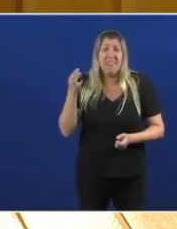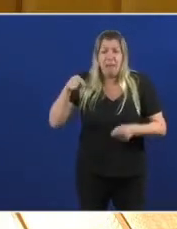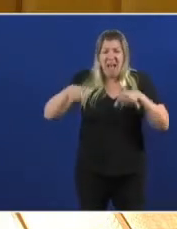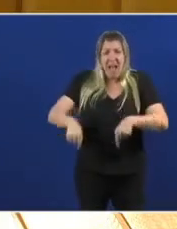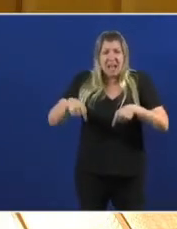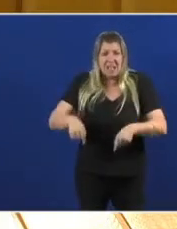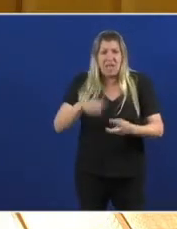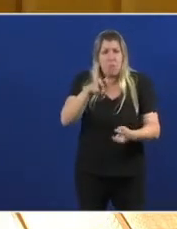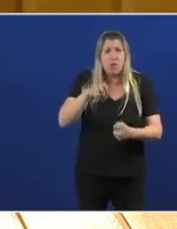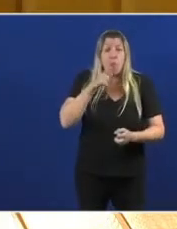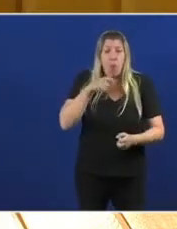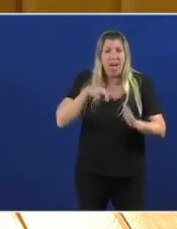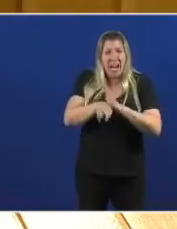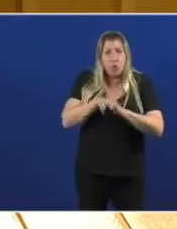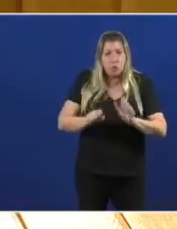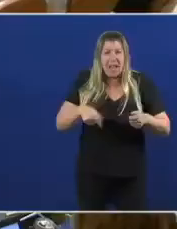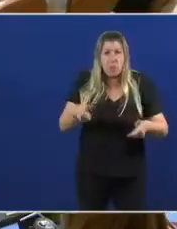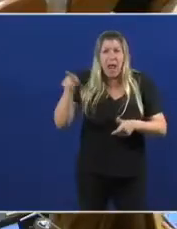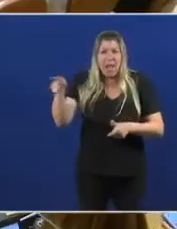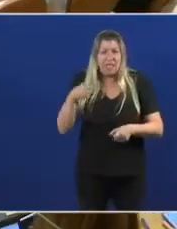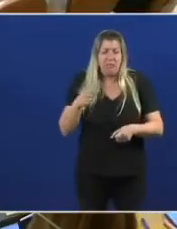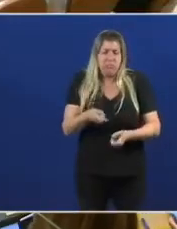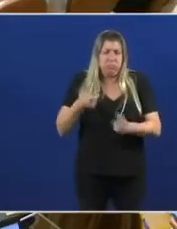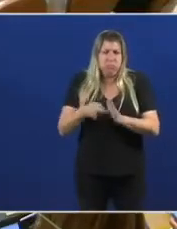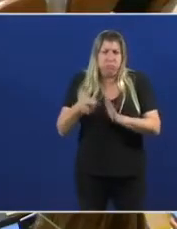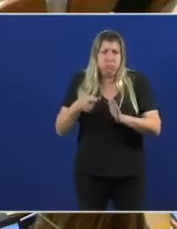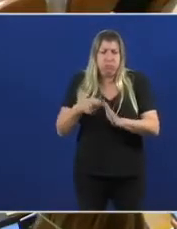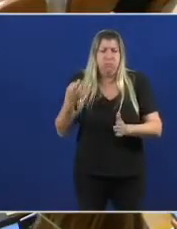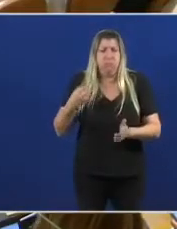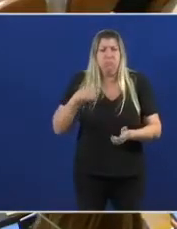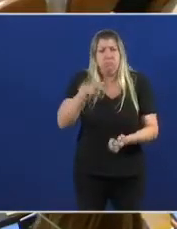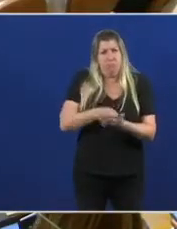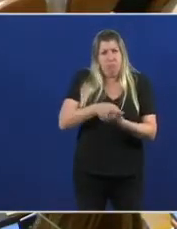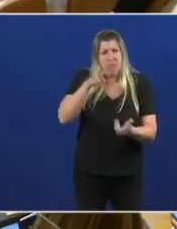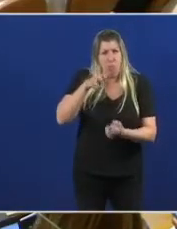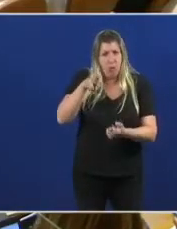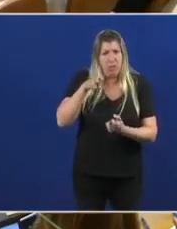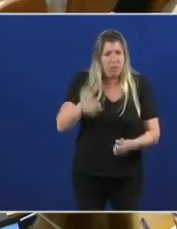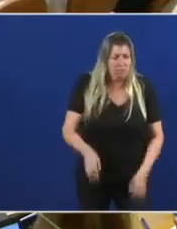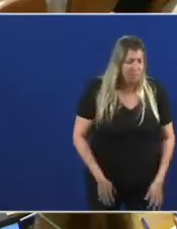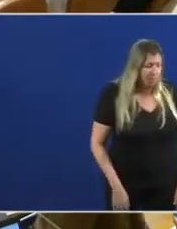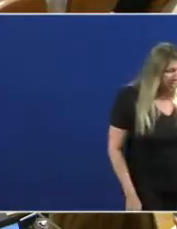nosos recursos naturais E avanzar E avanzar Nunha fiscalidade verde